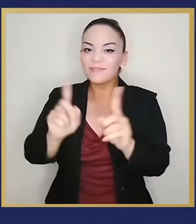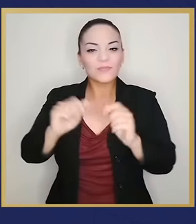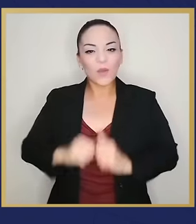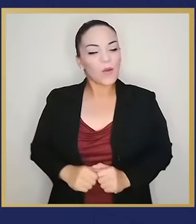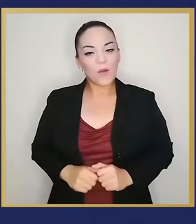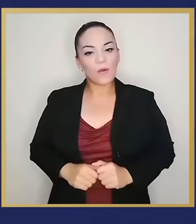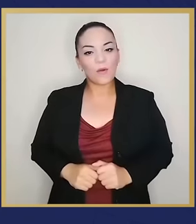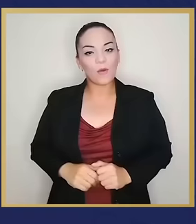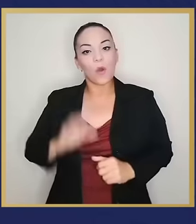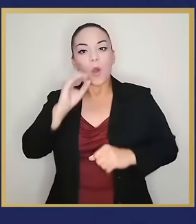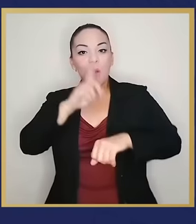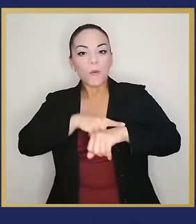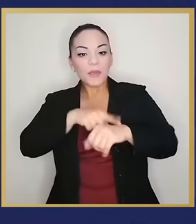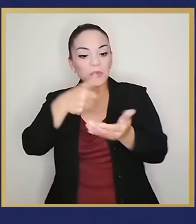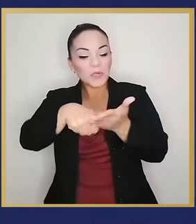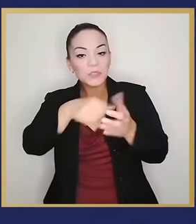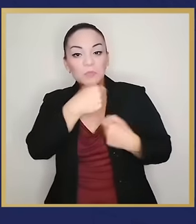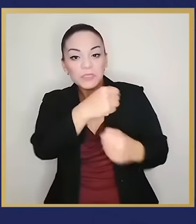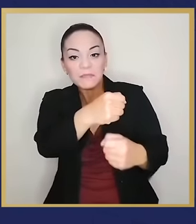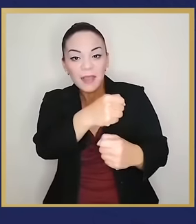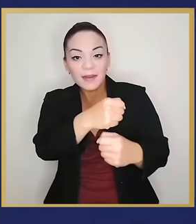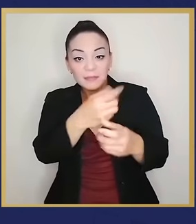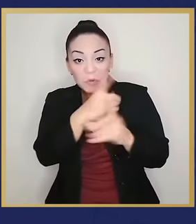o elecciones municipales.